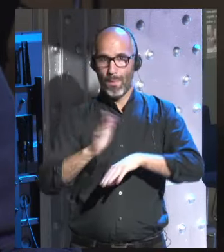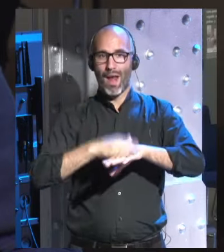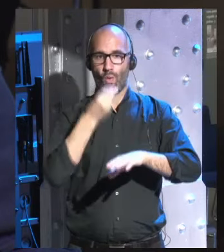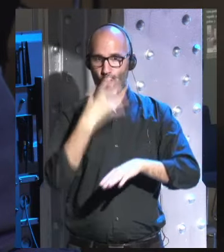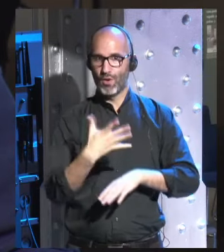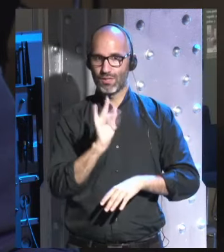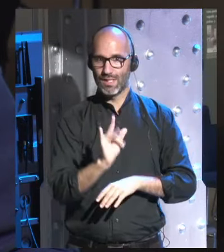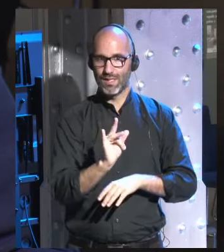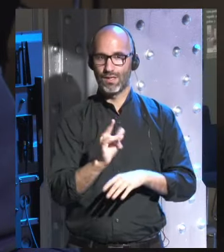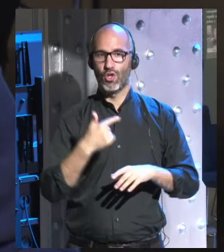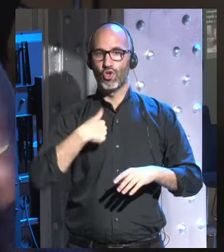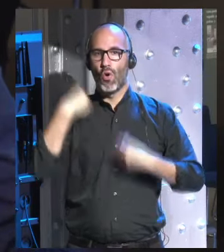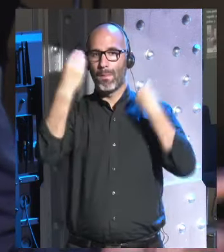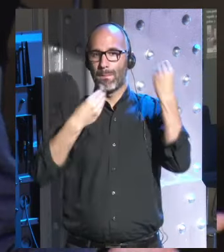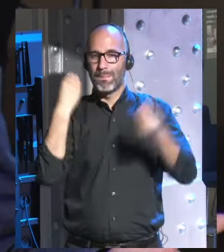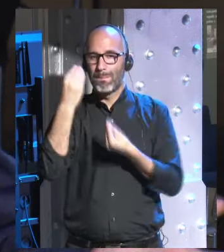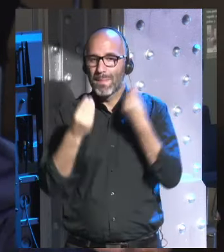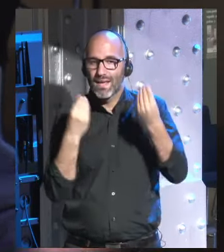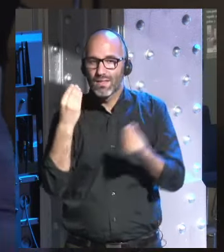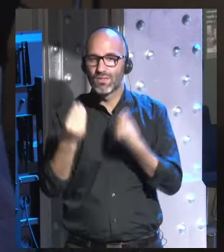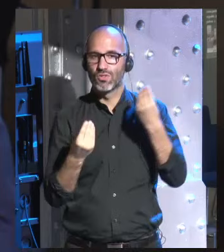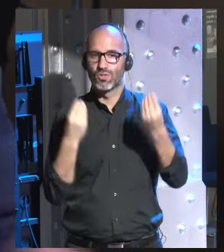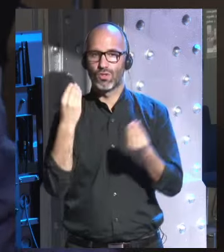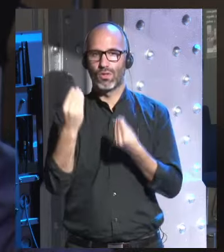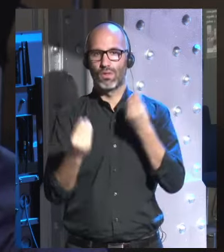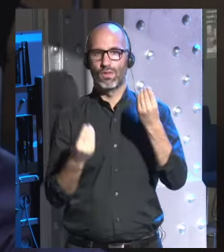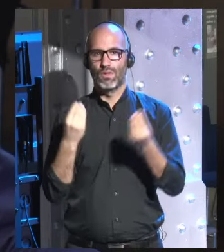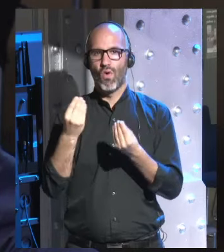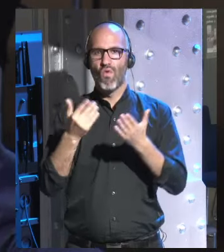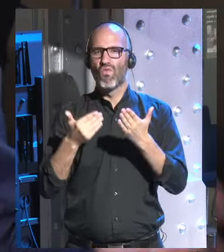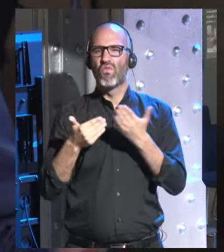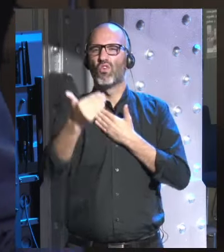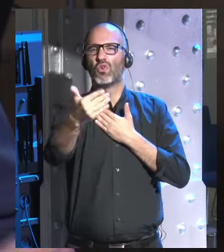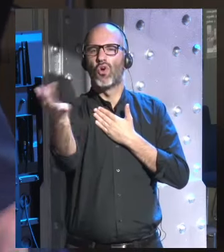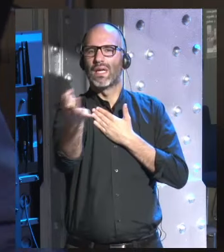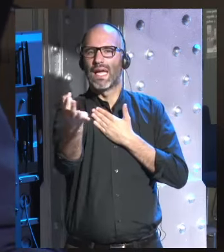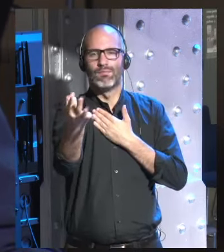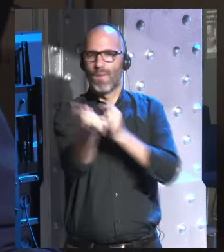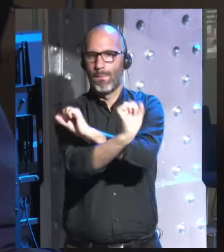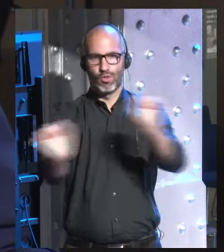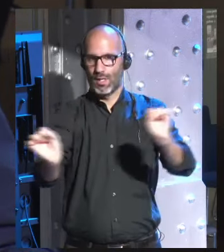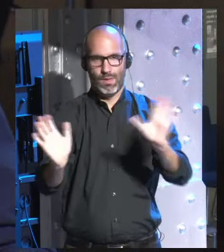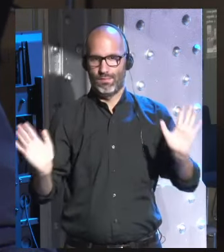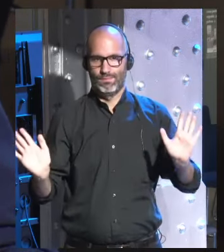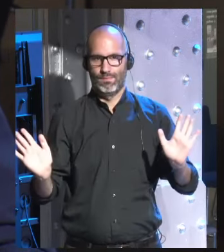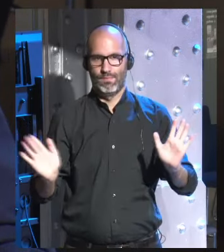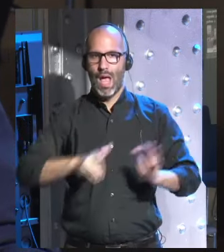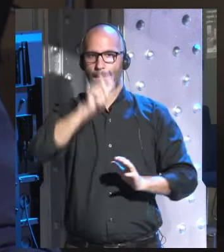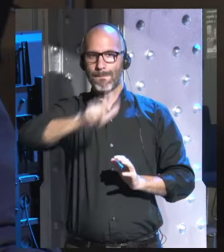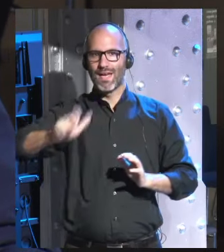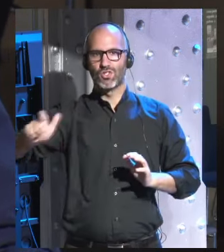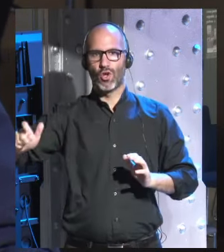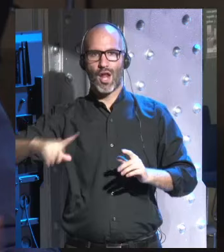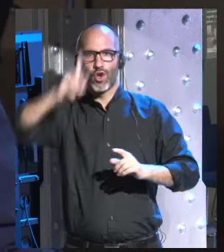yo no creo que tenga ningún sentido en intentar predecir el futuro porque eso es imposible nadie sabe